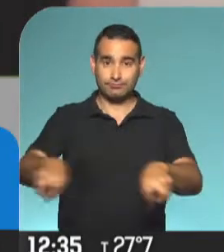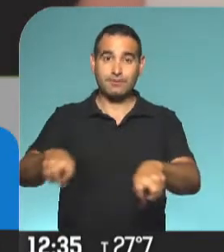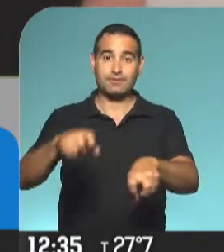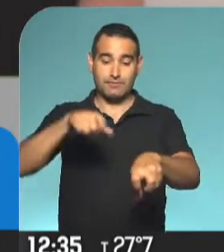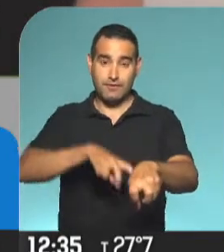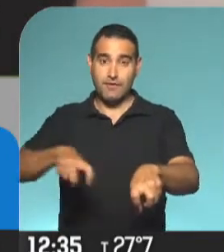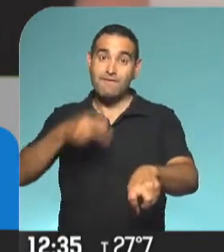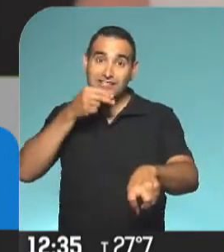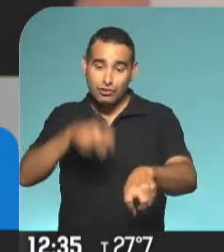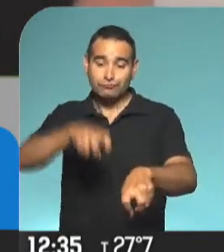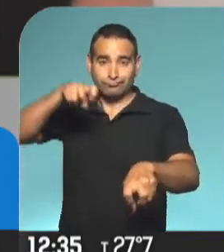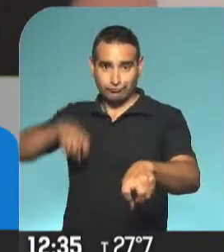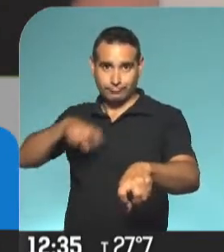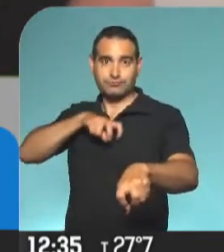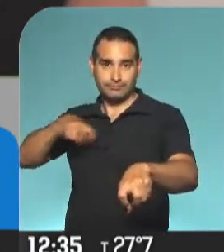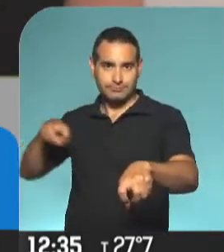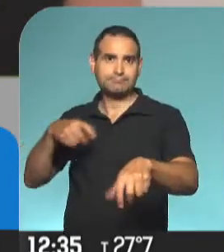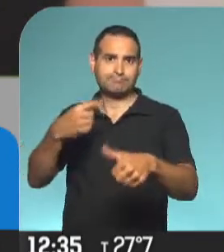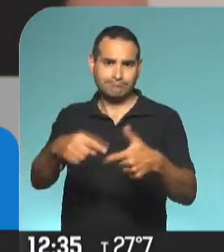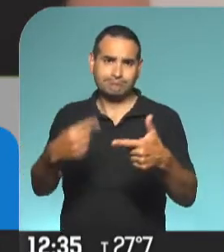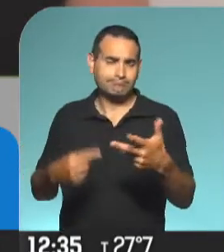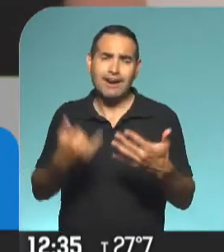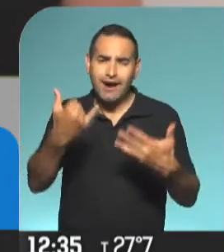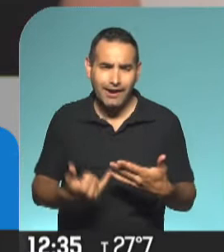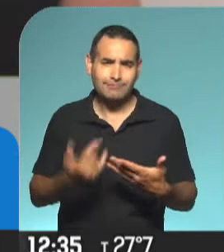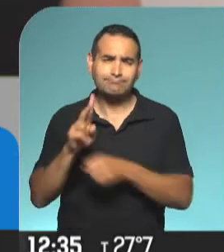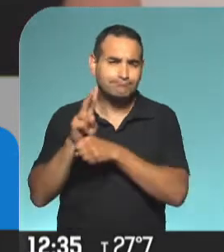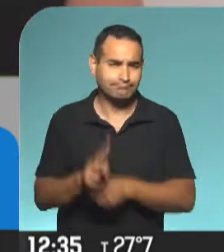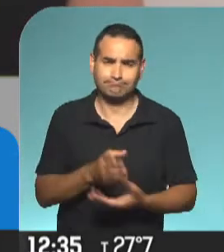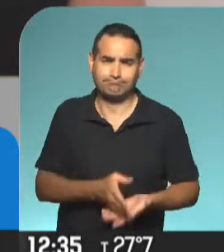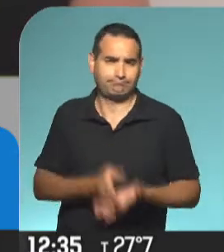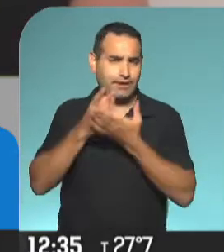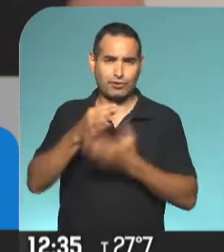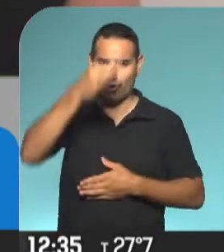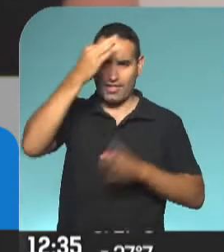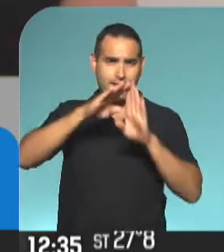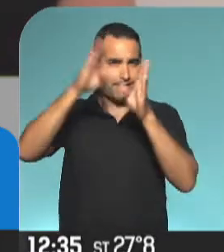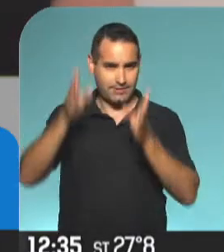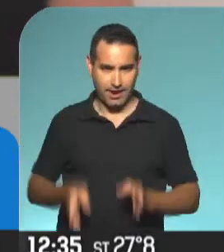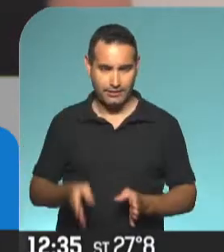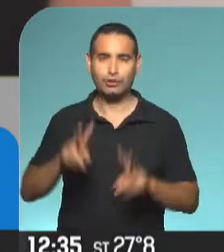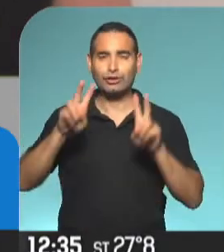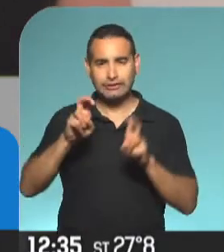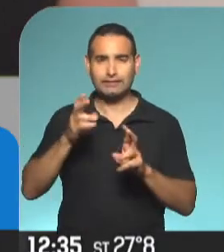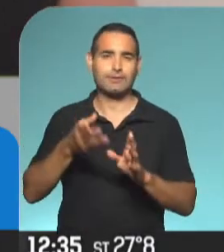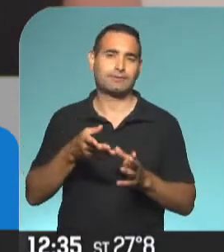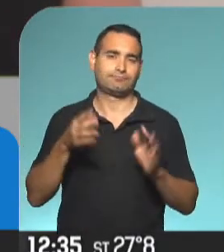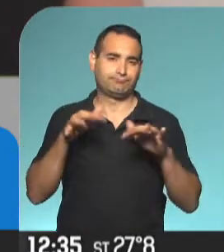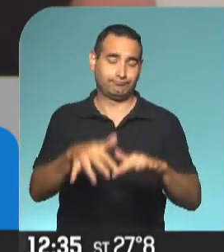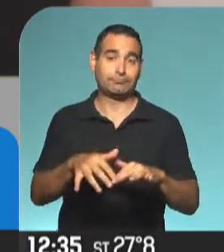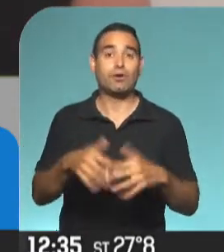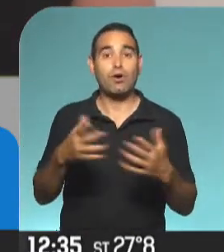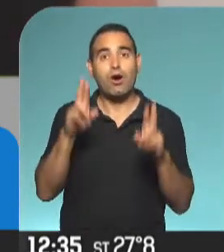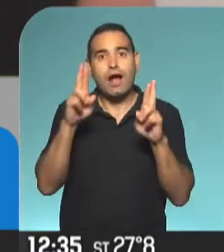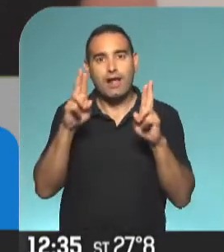dos butacas hacia cada uno de los costados, hay mucho de rigurosidad en el tema de la salida, ojalá que, bueno, se